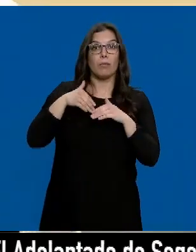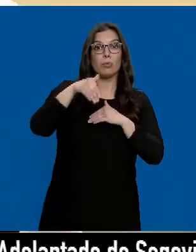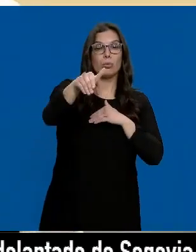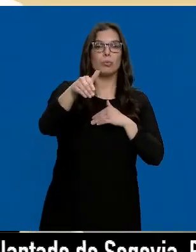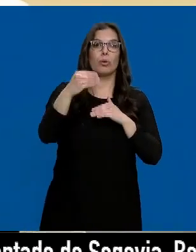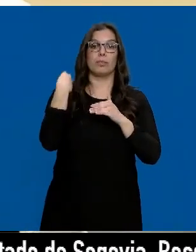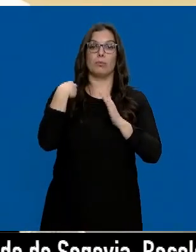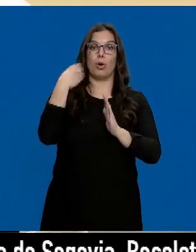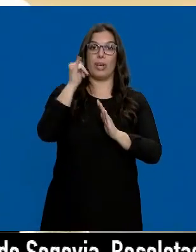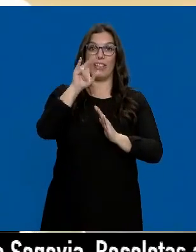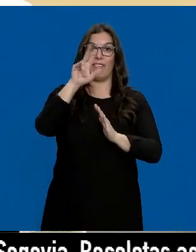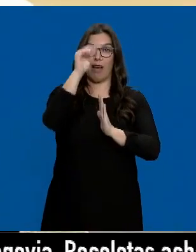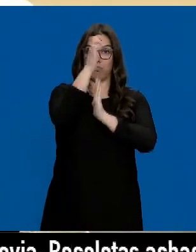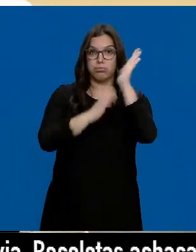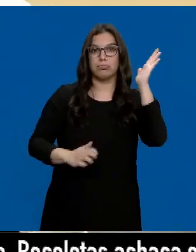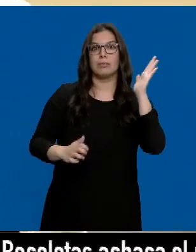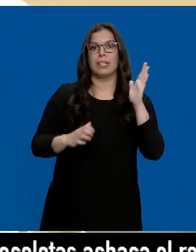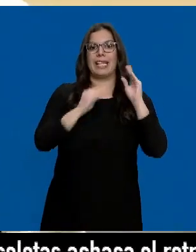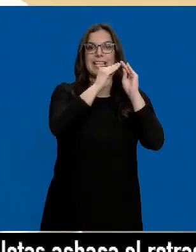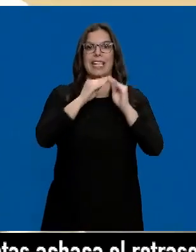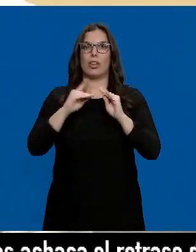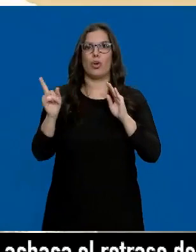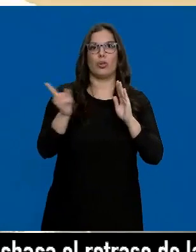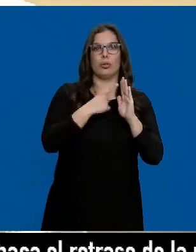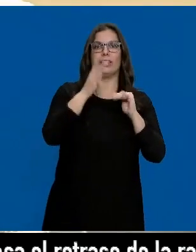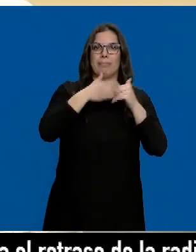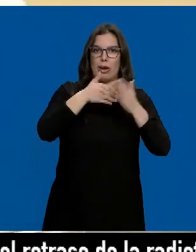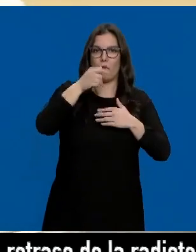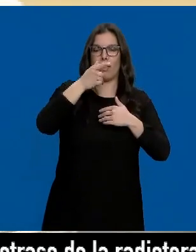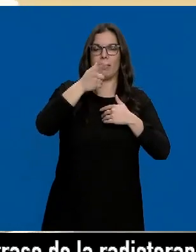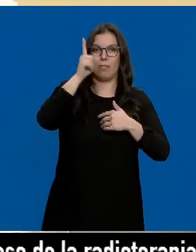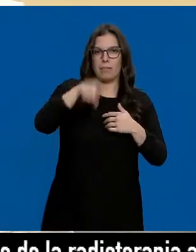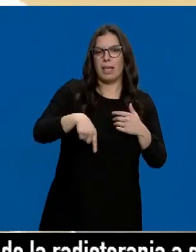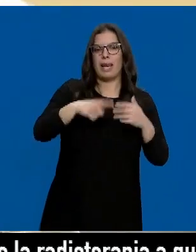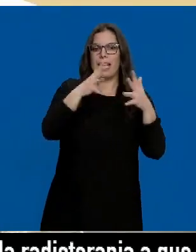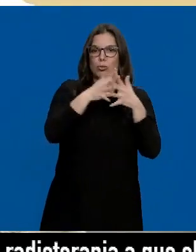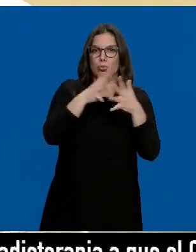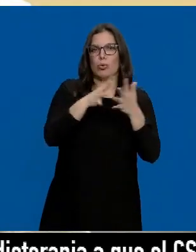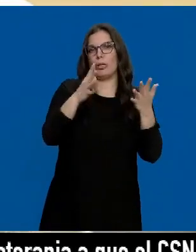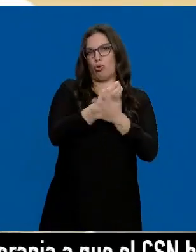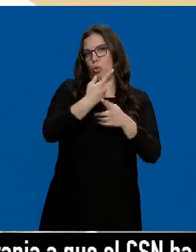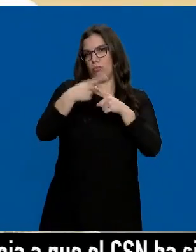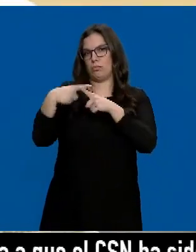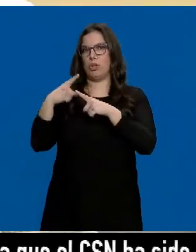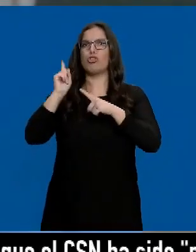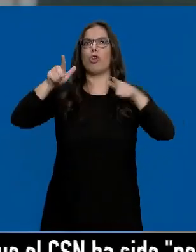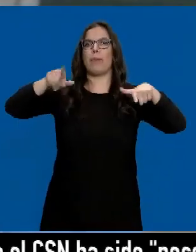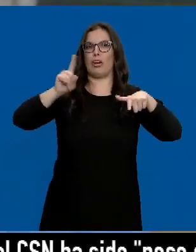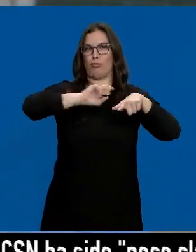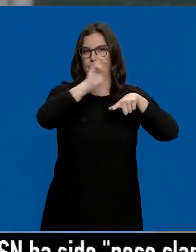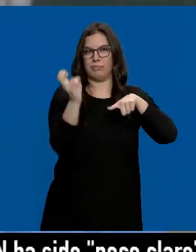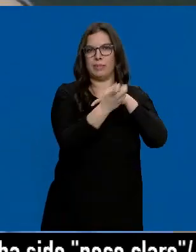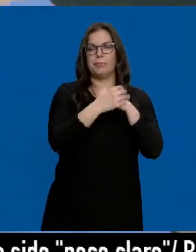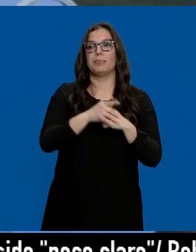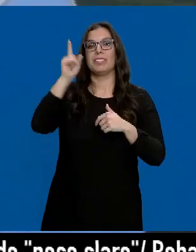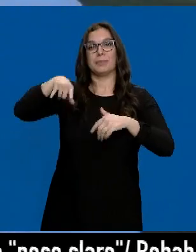reducción del IVA se pueda aplicar a toda la instalación, incluyendo la mano de obra, las estructuras y otros componentes que llevan asociados. También